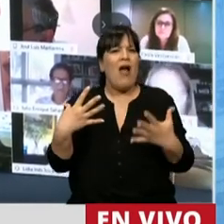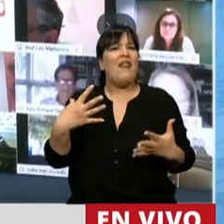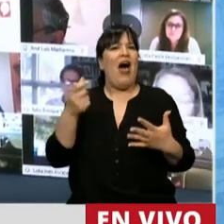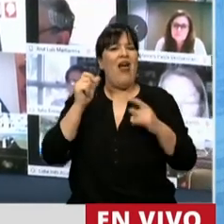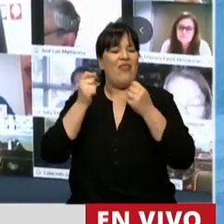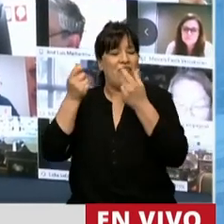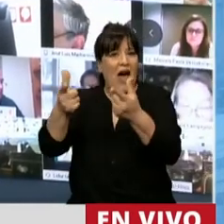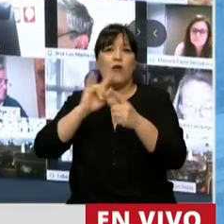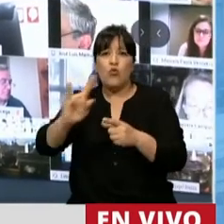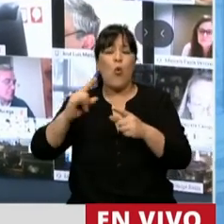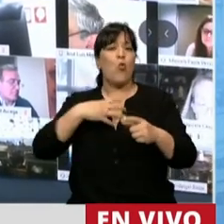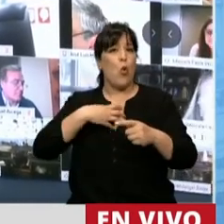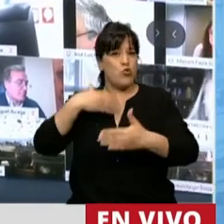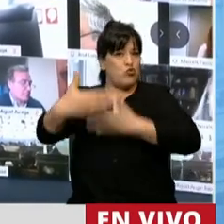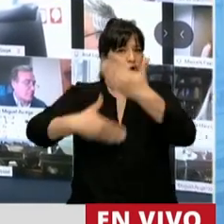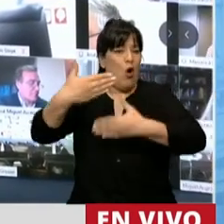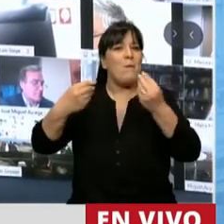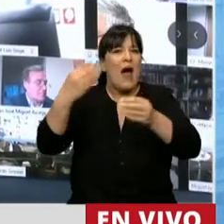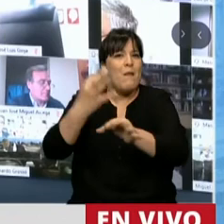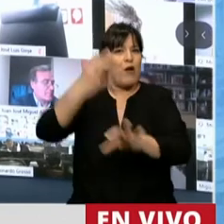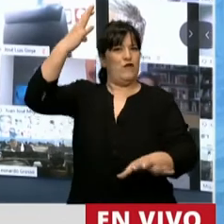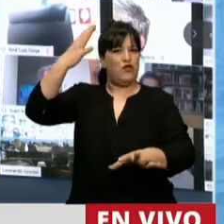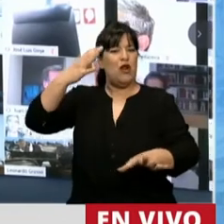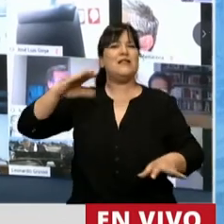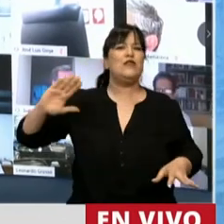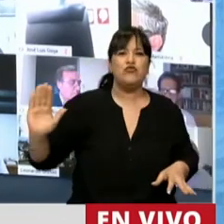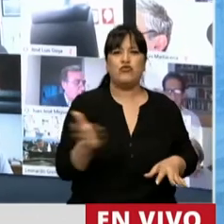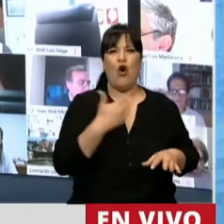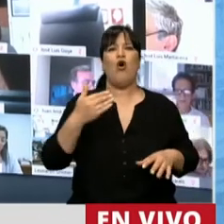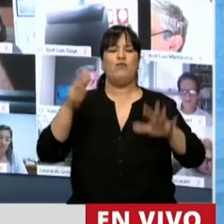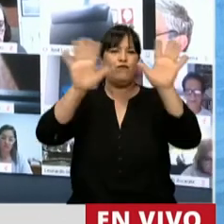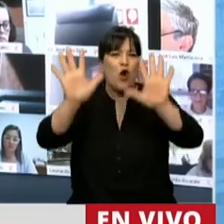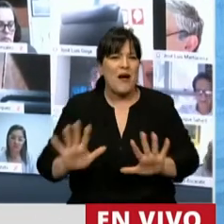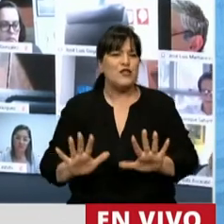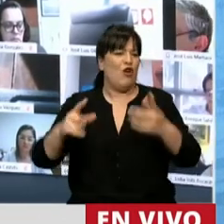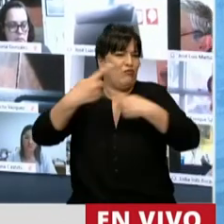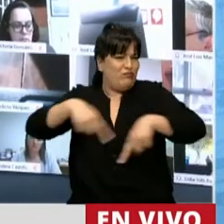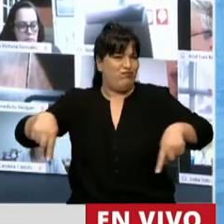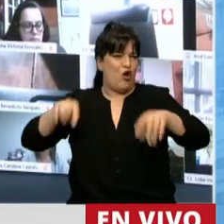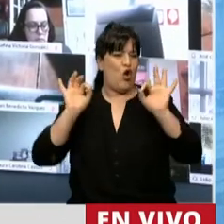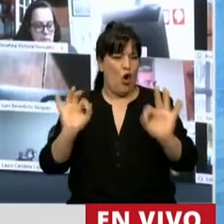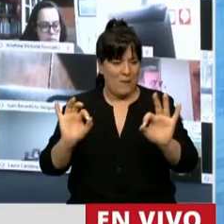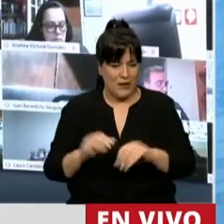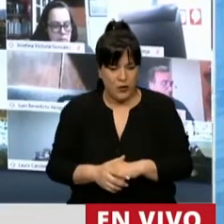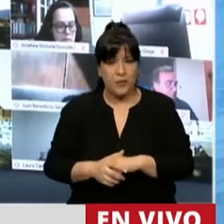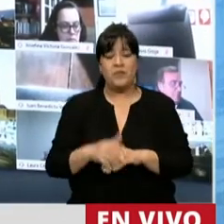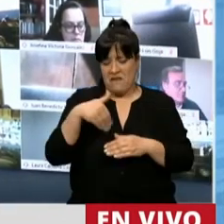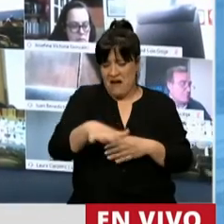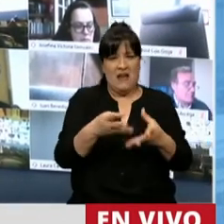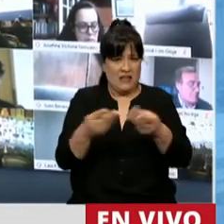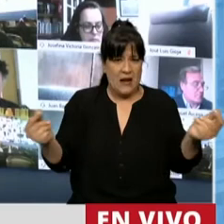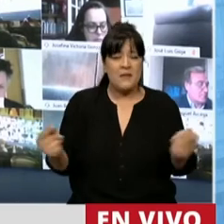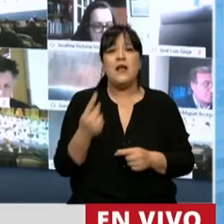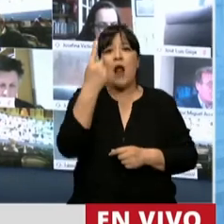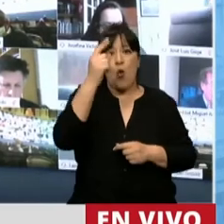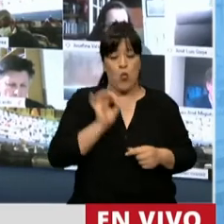necesarios para que esta profesionalización se dé en todos los rincones de la patria. Transitamos, y para terminar, presidente,